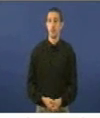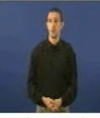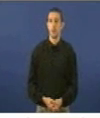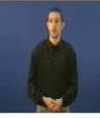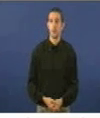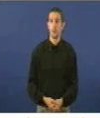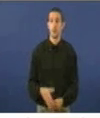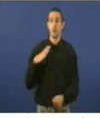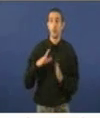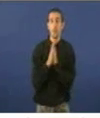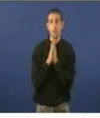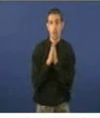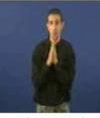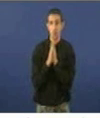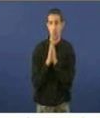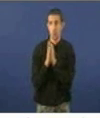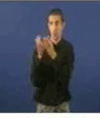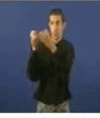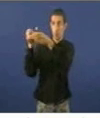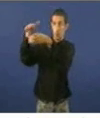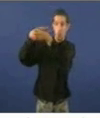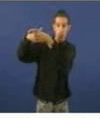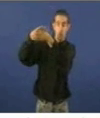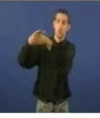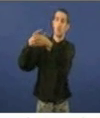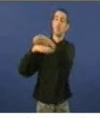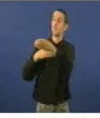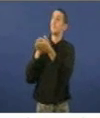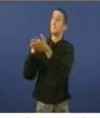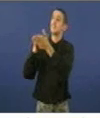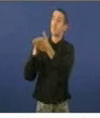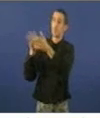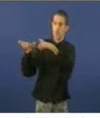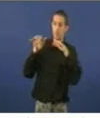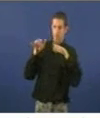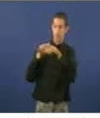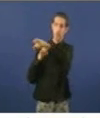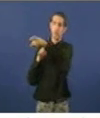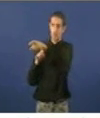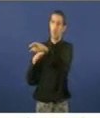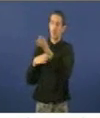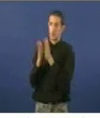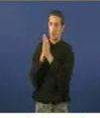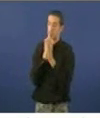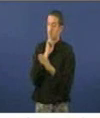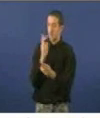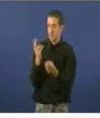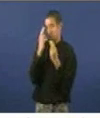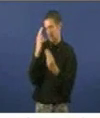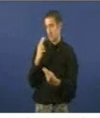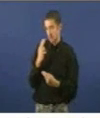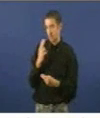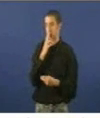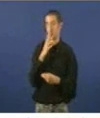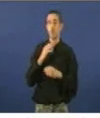Por favor, pregolle que fagan caso do que lle están indicando os servicios da Cámara e non perturben o desenvolvemento normal